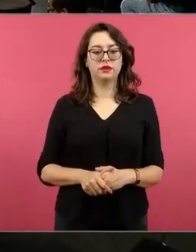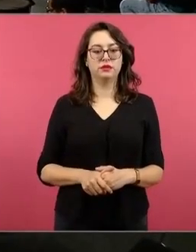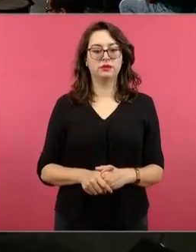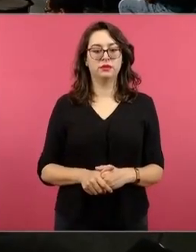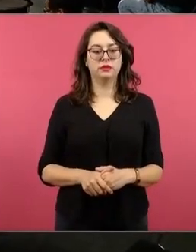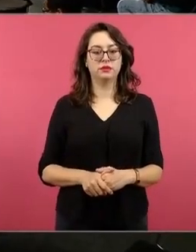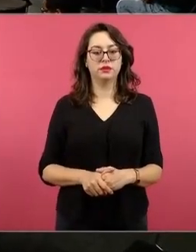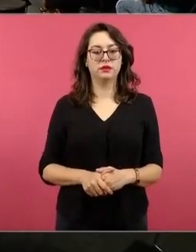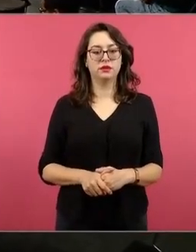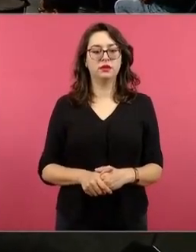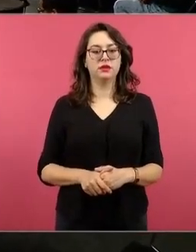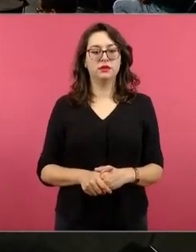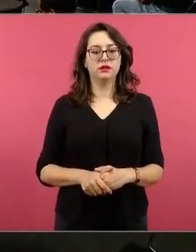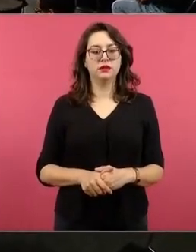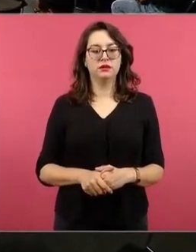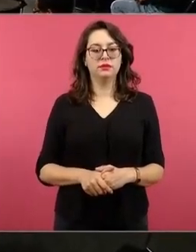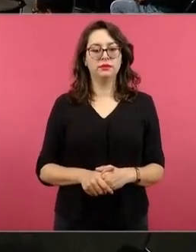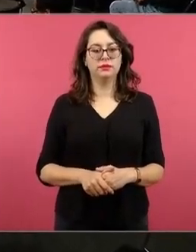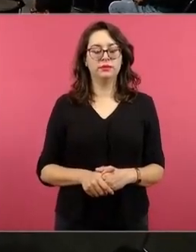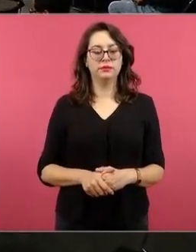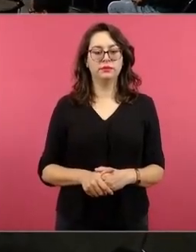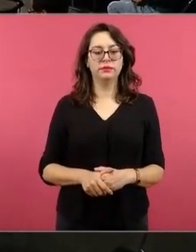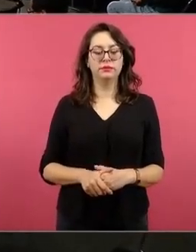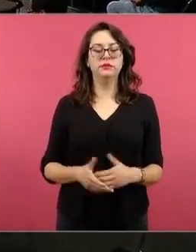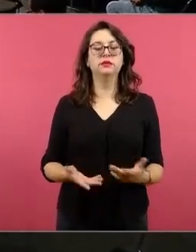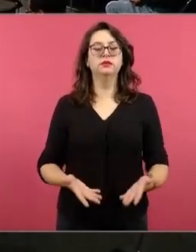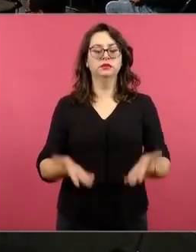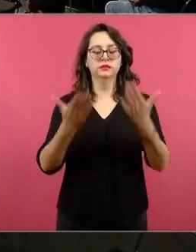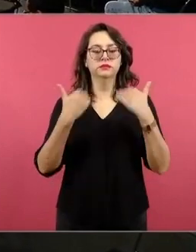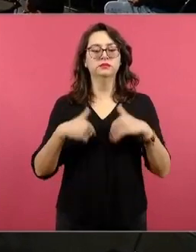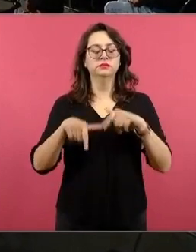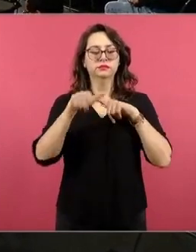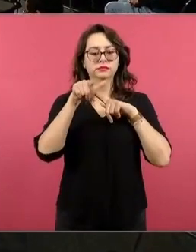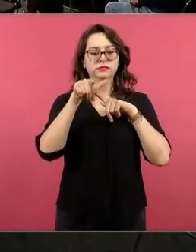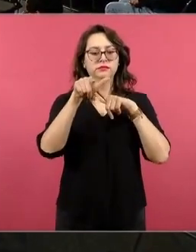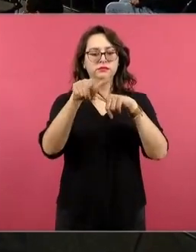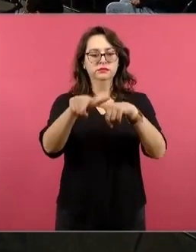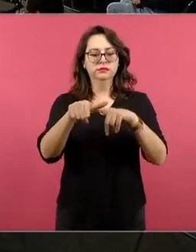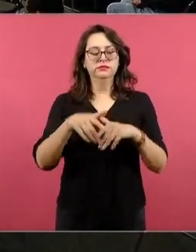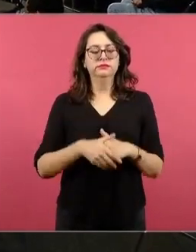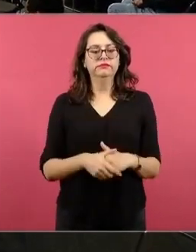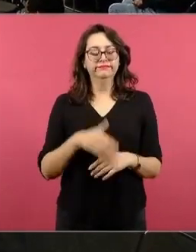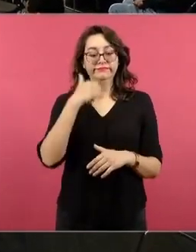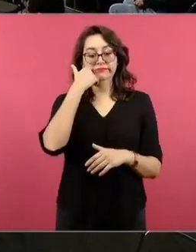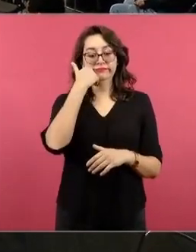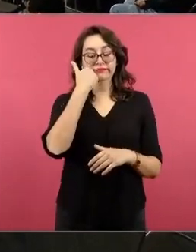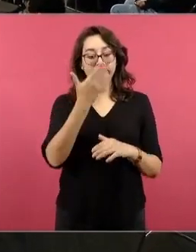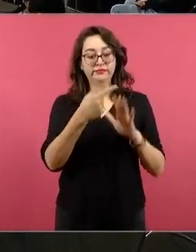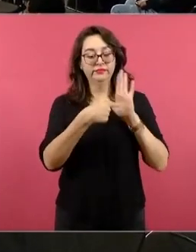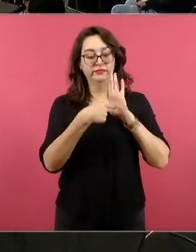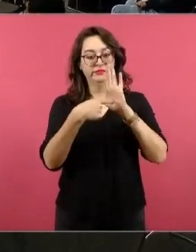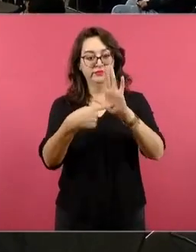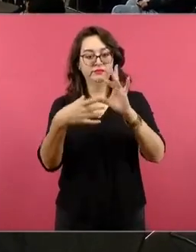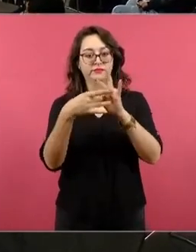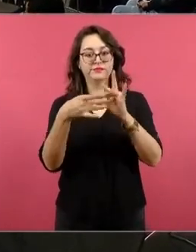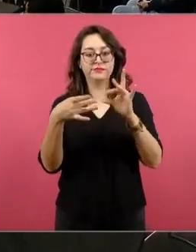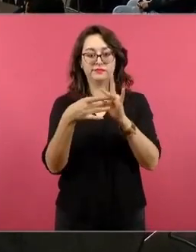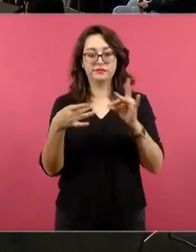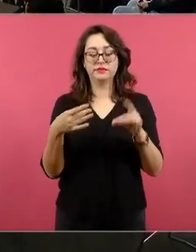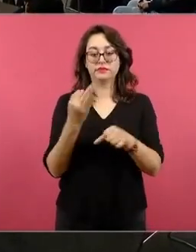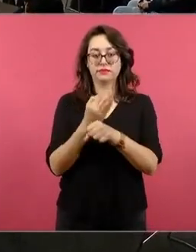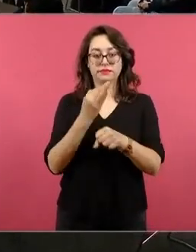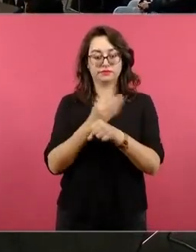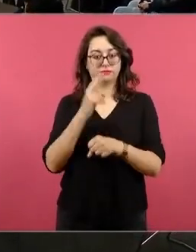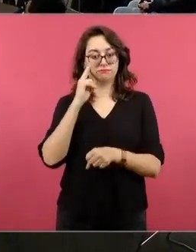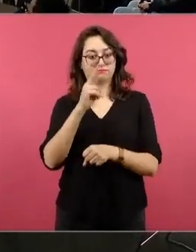Bueno, pues seguimos con la secuencia. Quiero comentarles que este equipo de trabajo que ven ustedes acá,